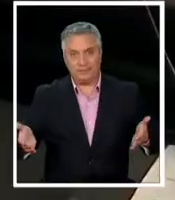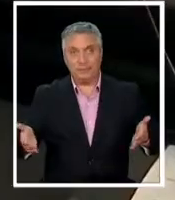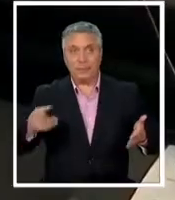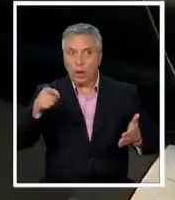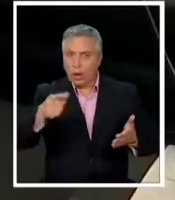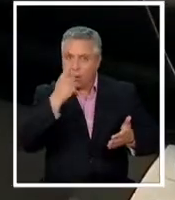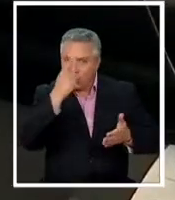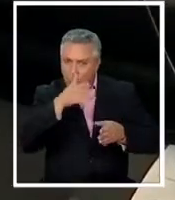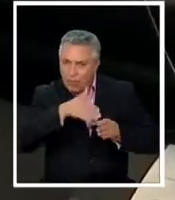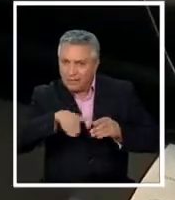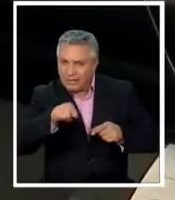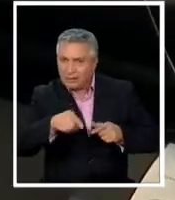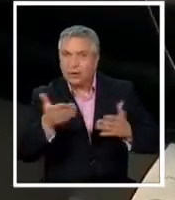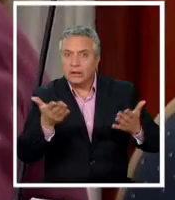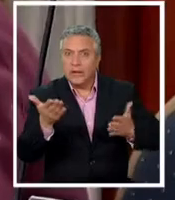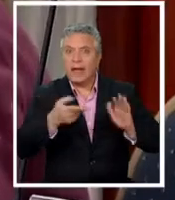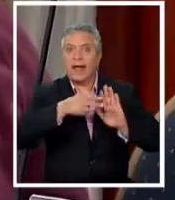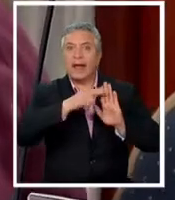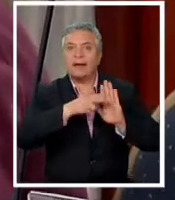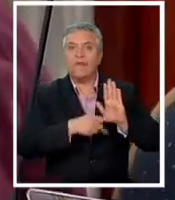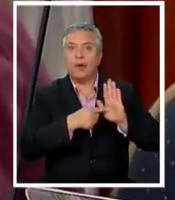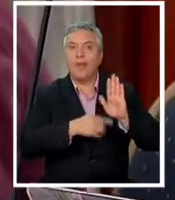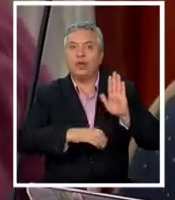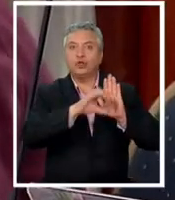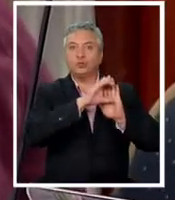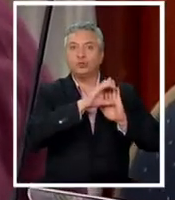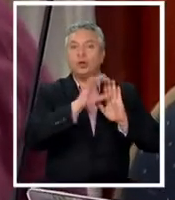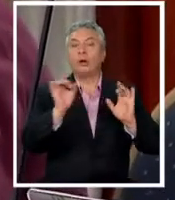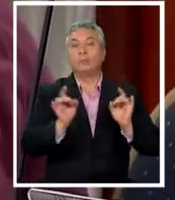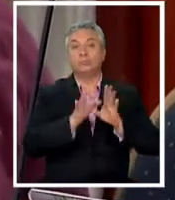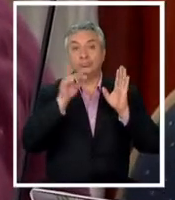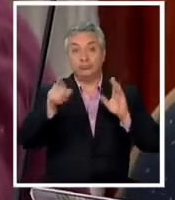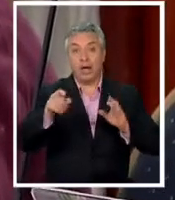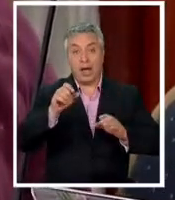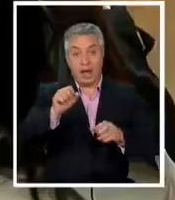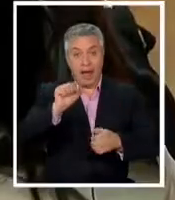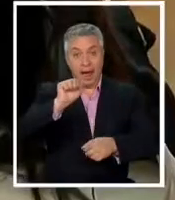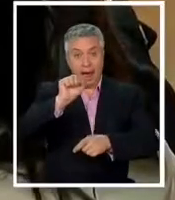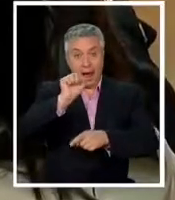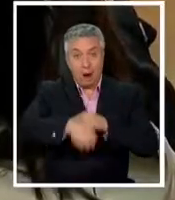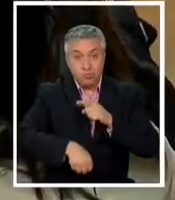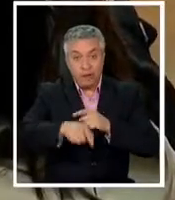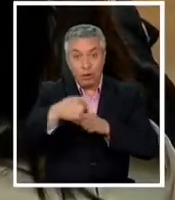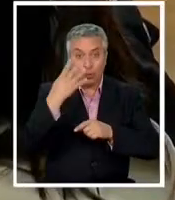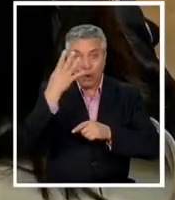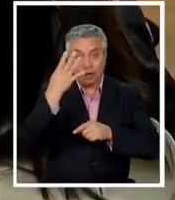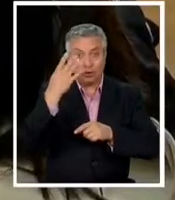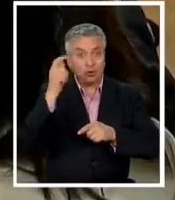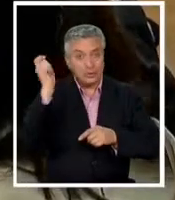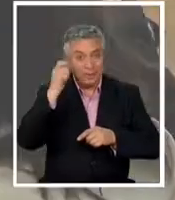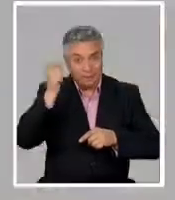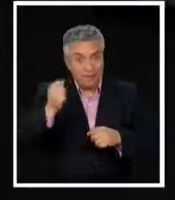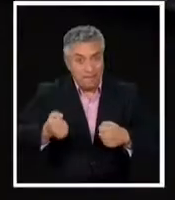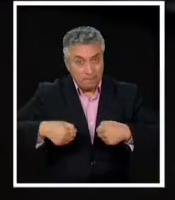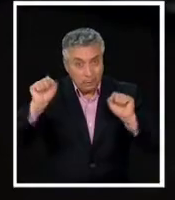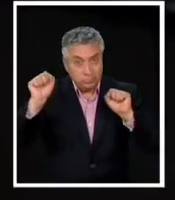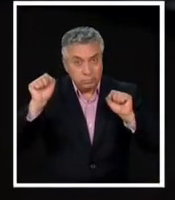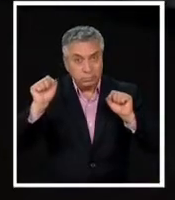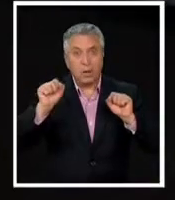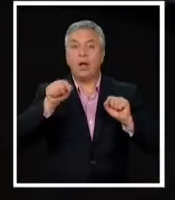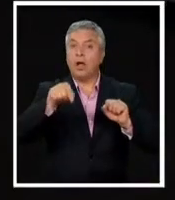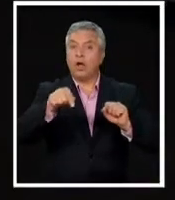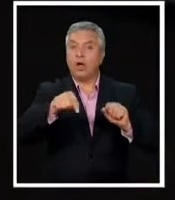polémico apunta a las reformas constitucionales y es que triunfa la prueba el próximo 4 de septiembre. ¿Podrá este Congreso